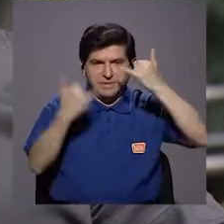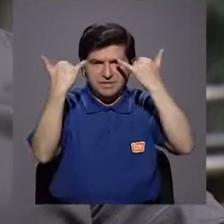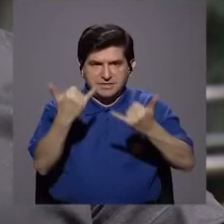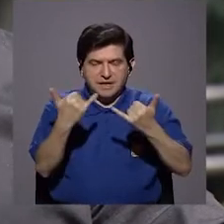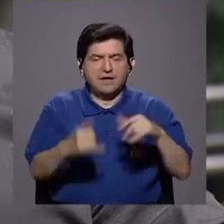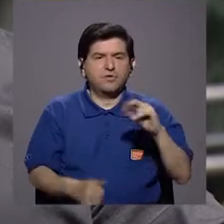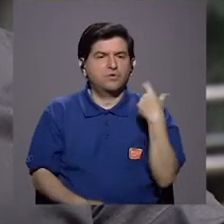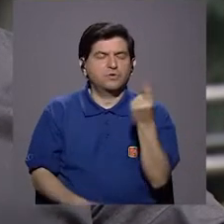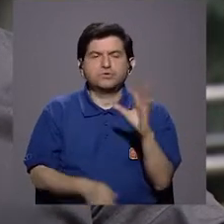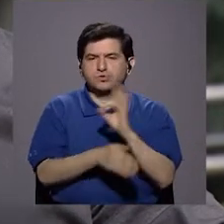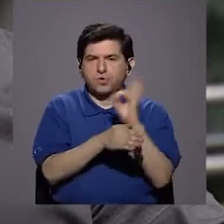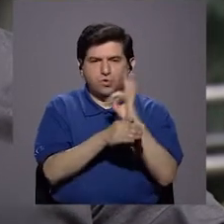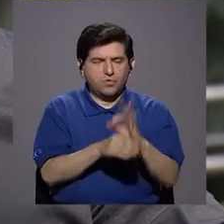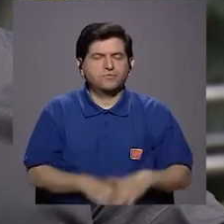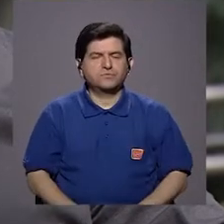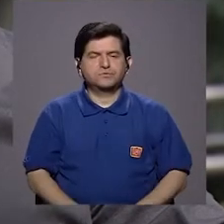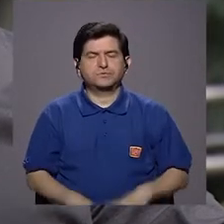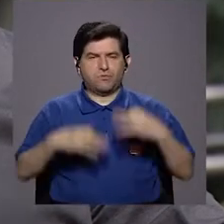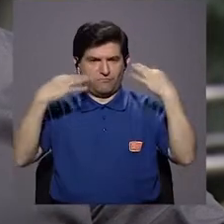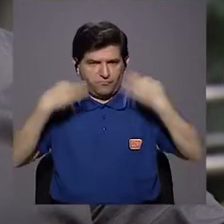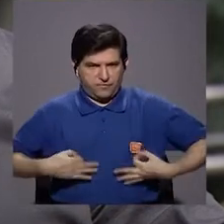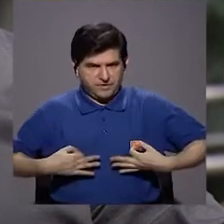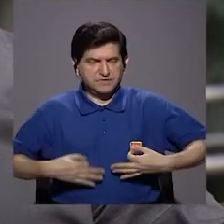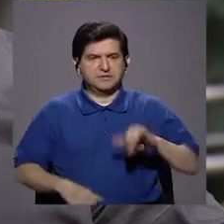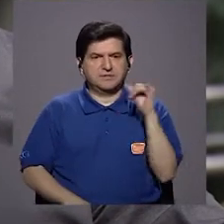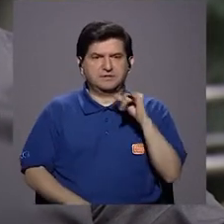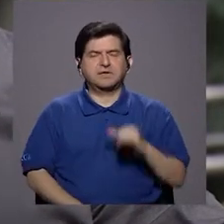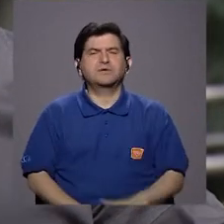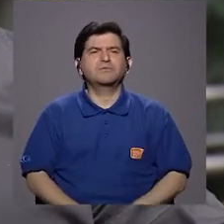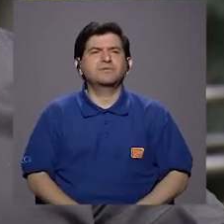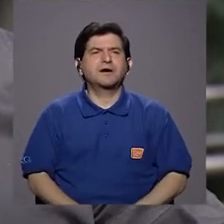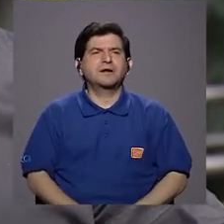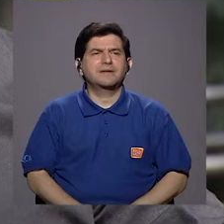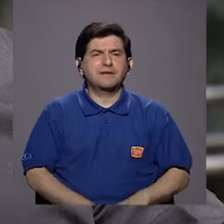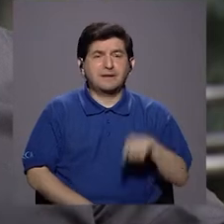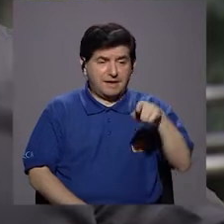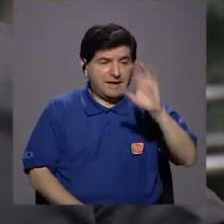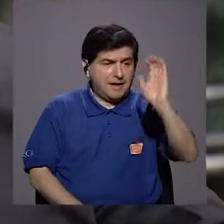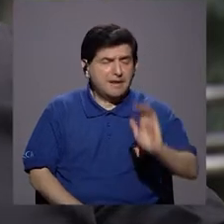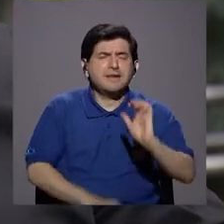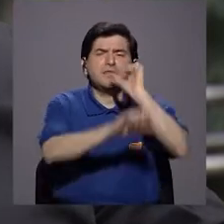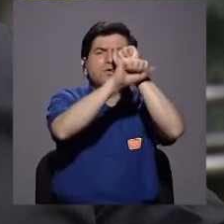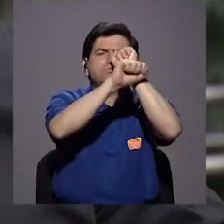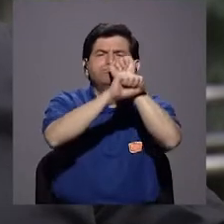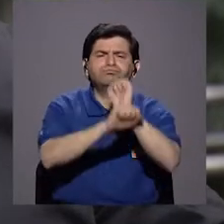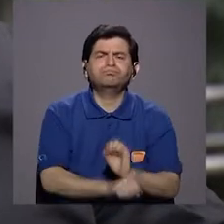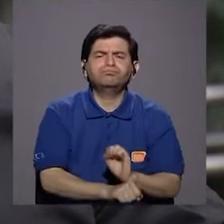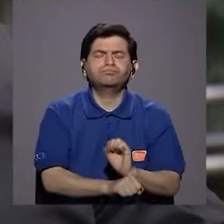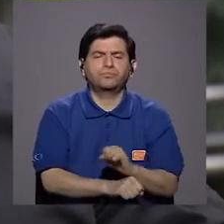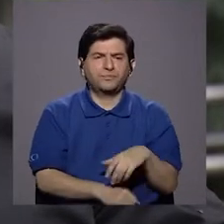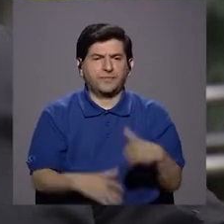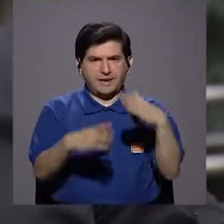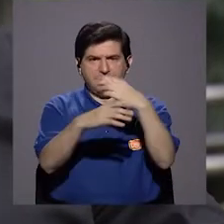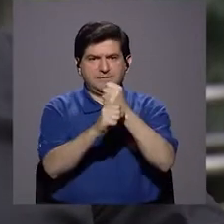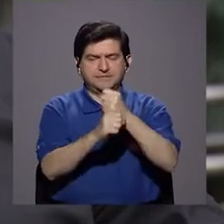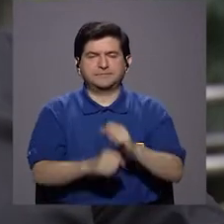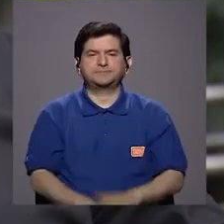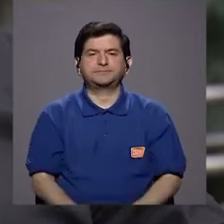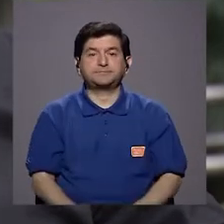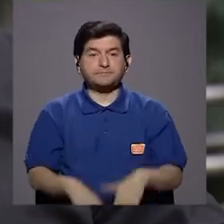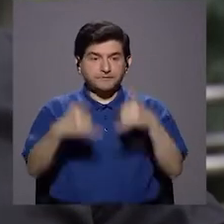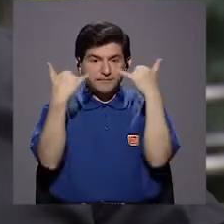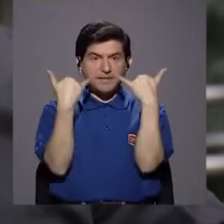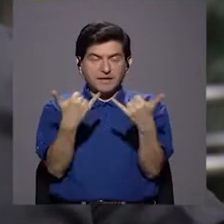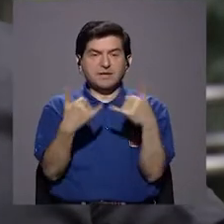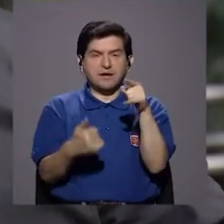que ya hablamos que no solamente es la función física del cepillado, sino también que el paciente, que el niño se acostumbre a que lo estén haciendo.